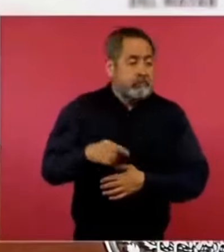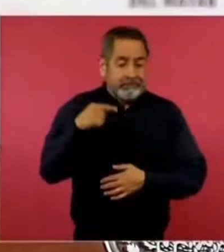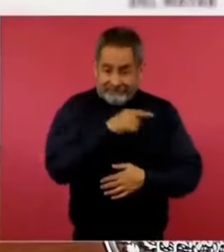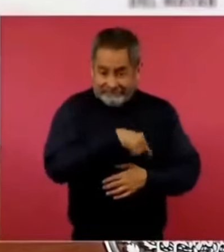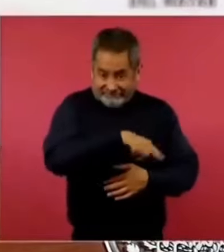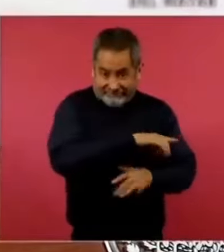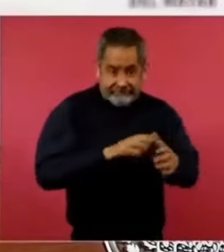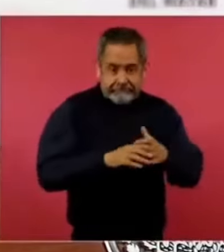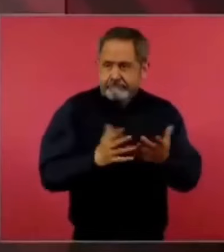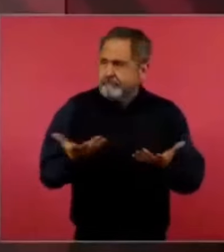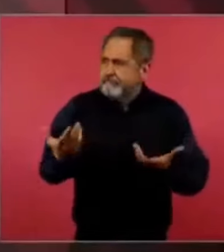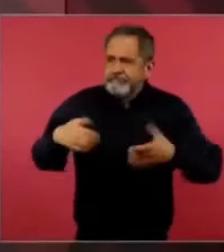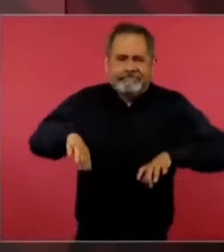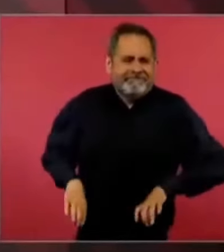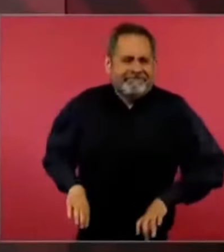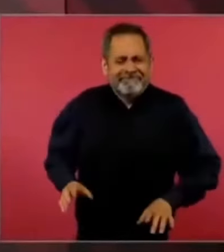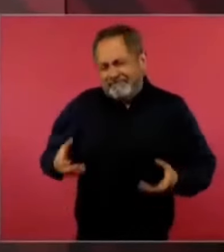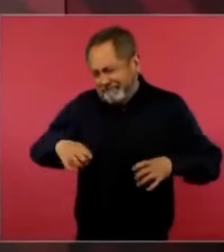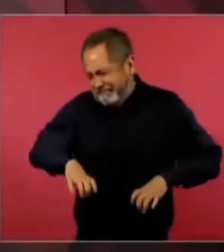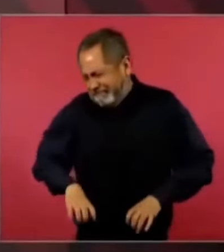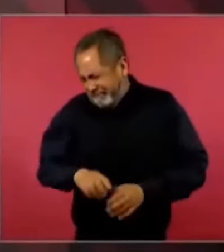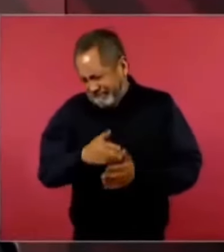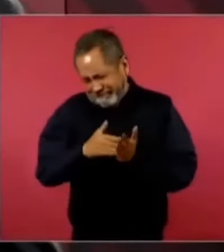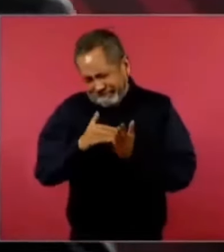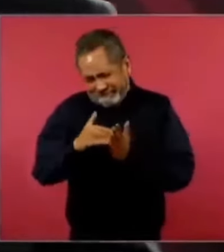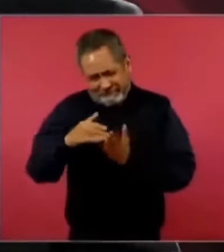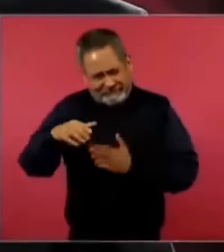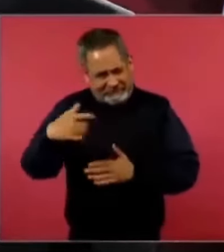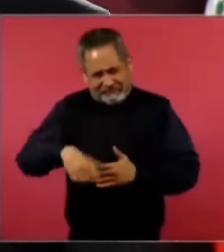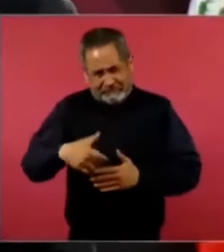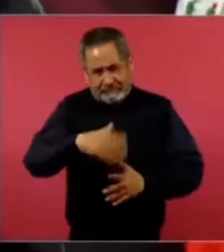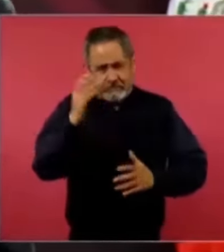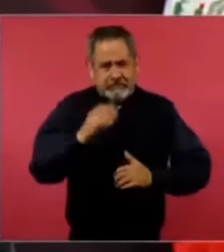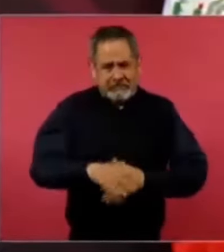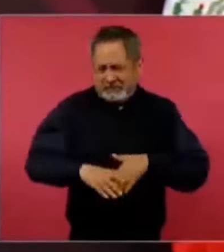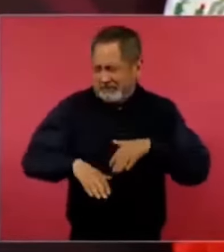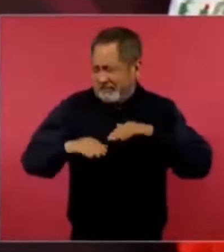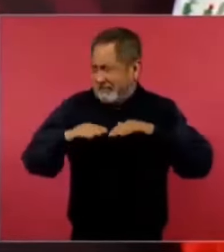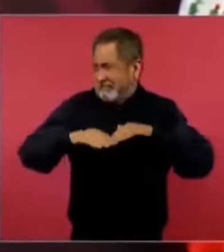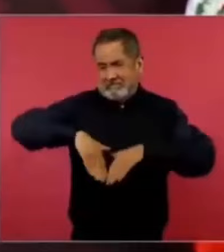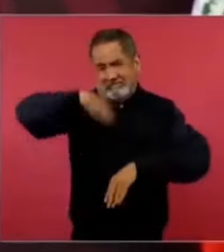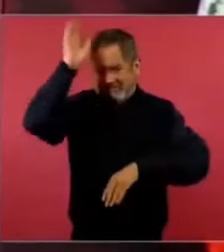sin límite,